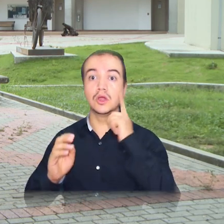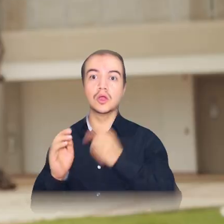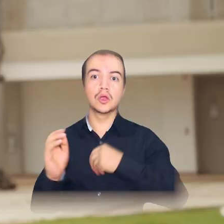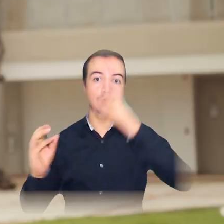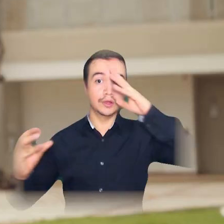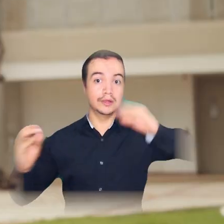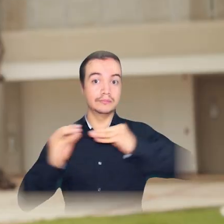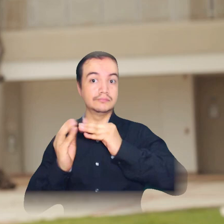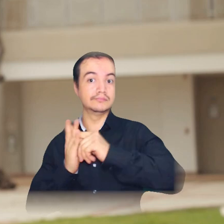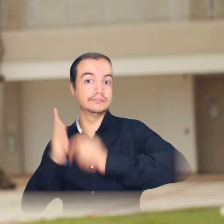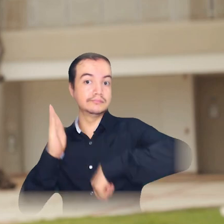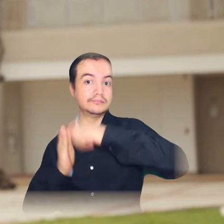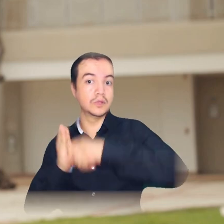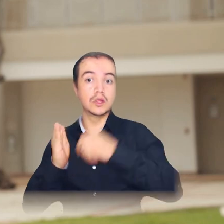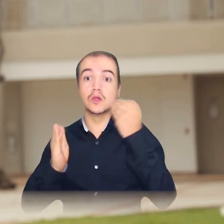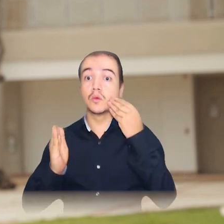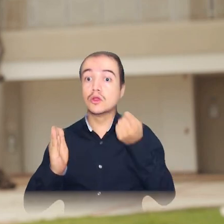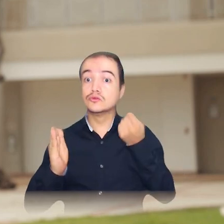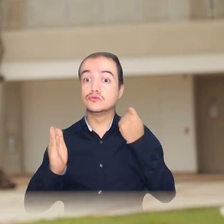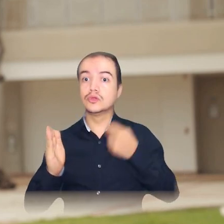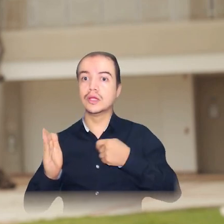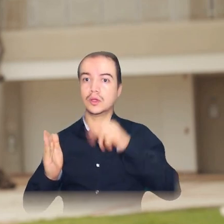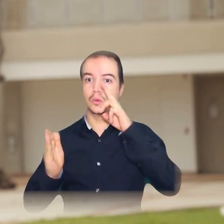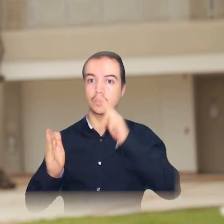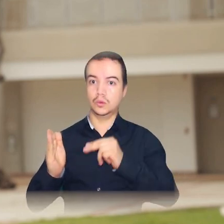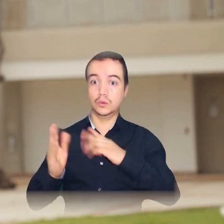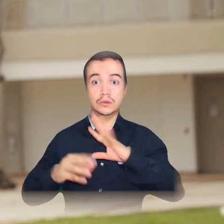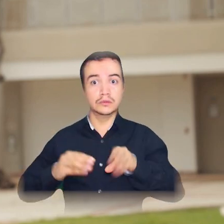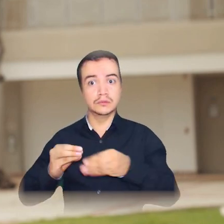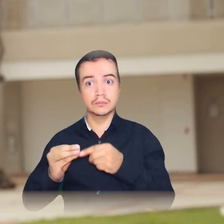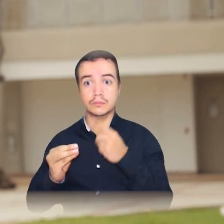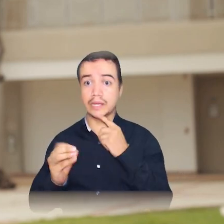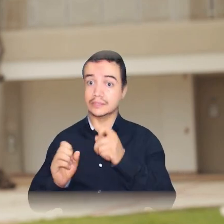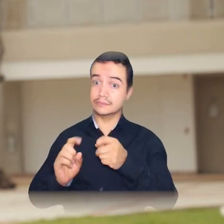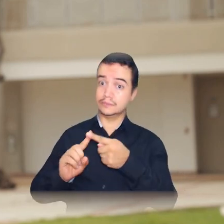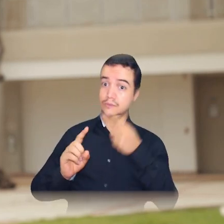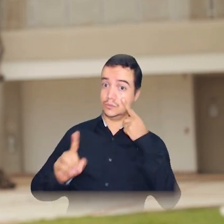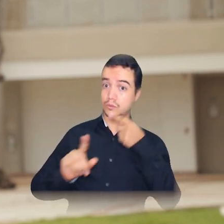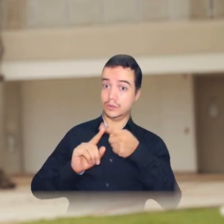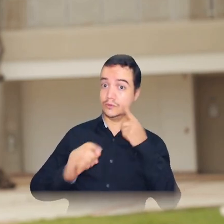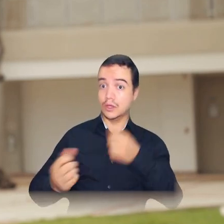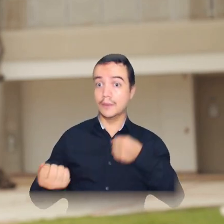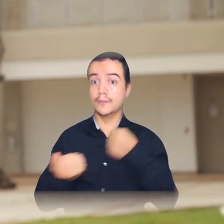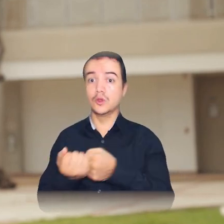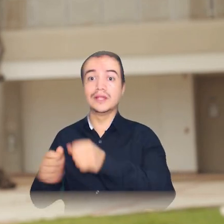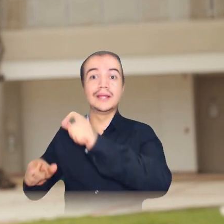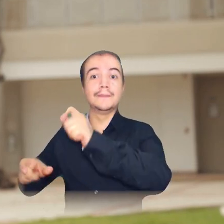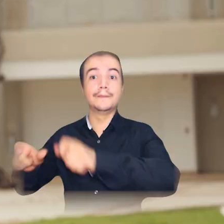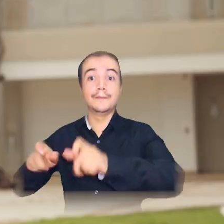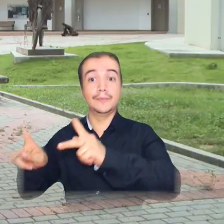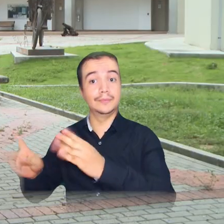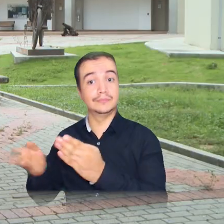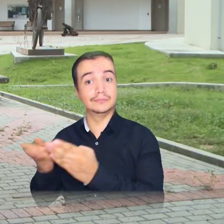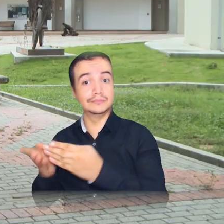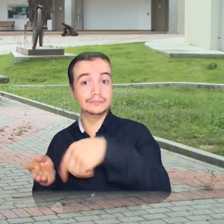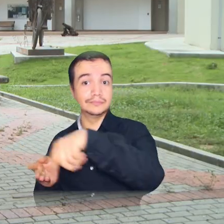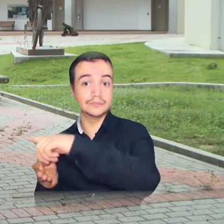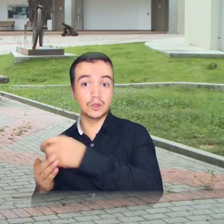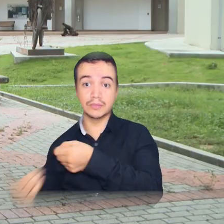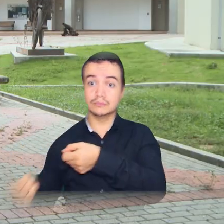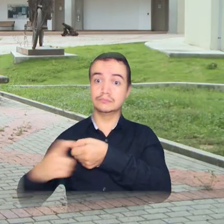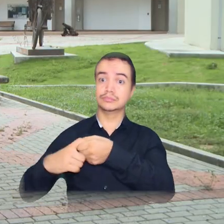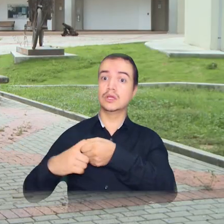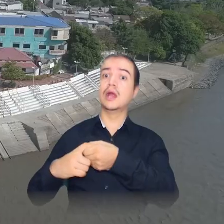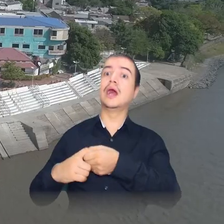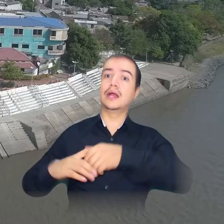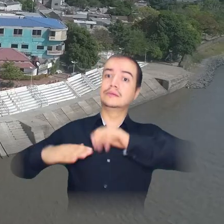se enmarca en el convenio establecido en junio pasado y que en primera medida permitió apoyar a los estudiantes banqueños con alivios en